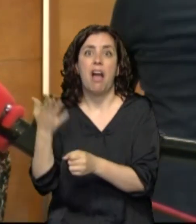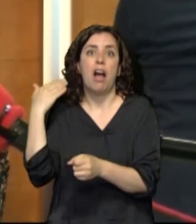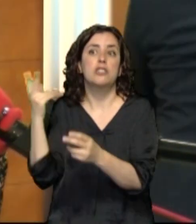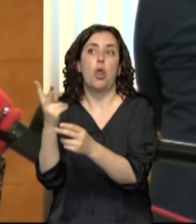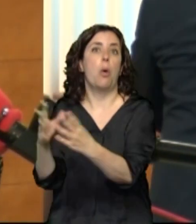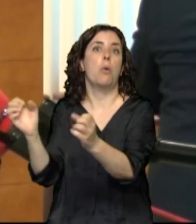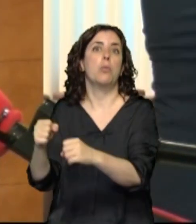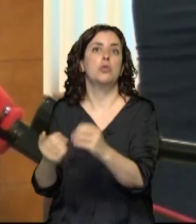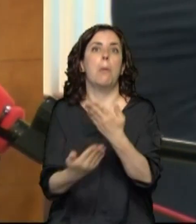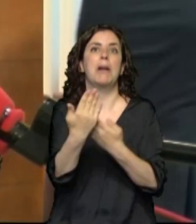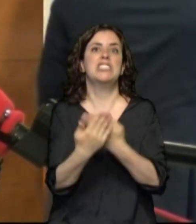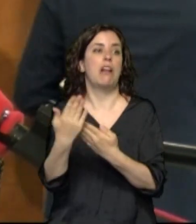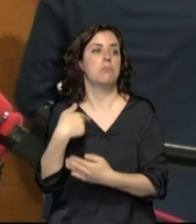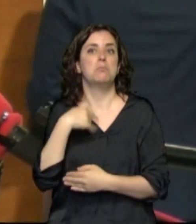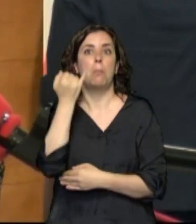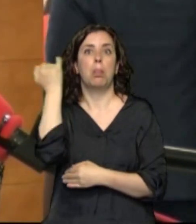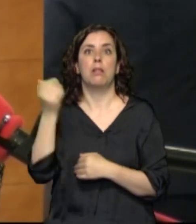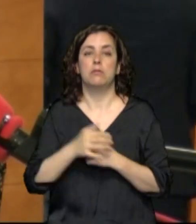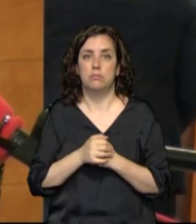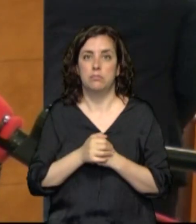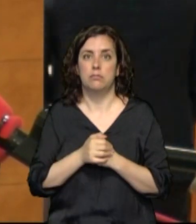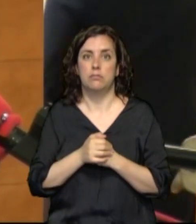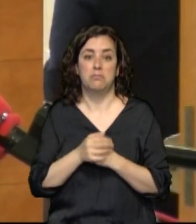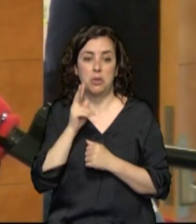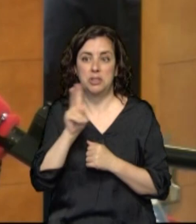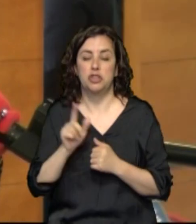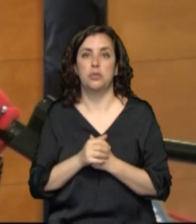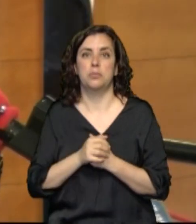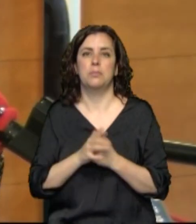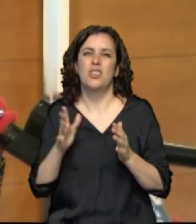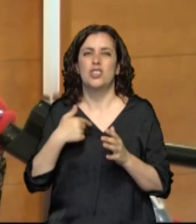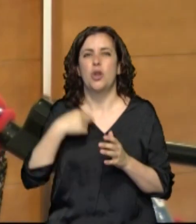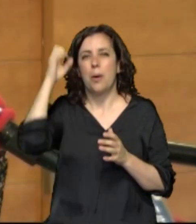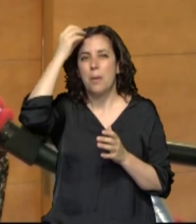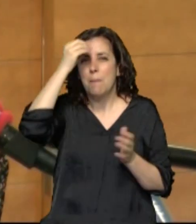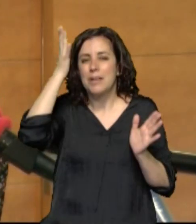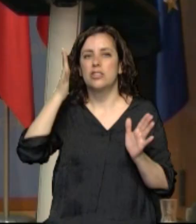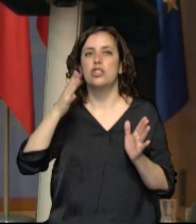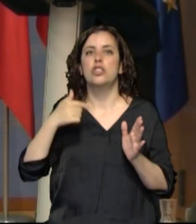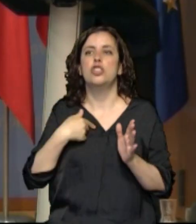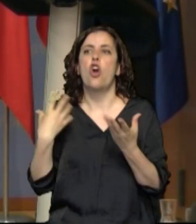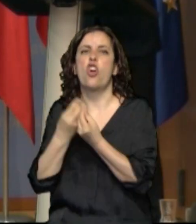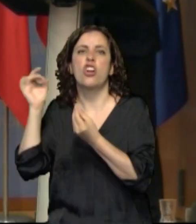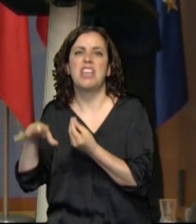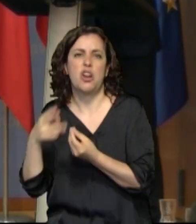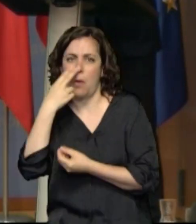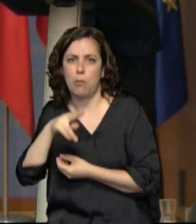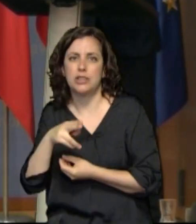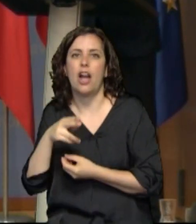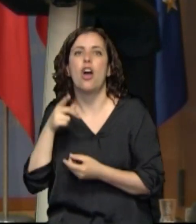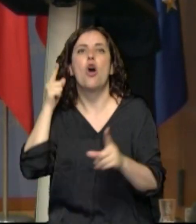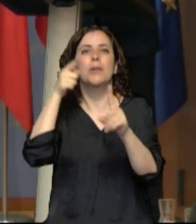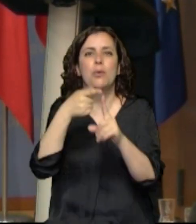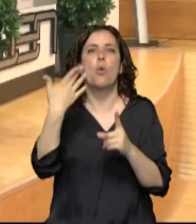portadas de periódicos. En todo caso, yo soy de la opinión de que no hay que ver tanto el con quién, sino el con qué. Sobre ese acuerdo, Chivite ha